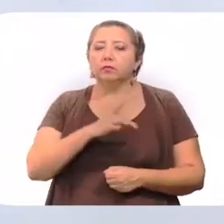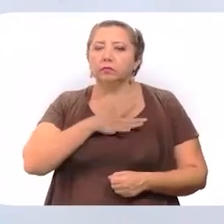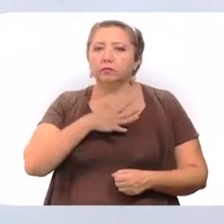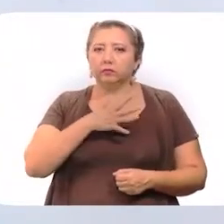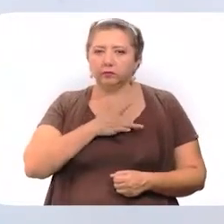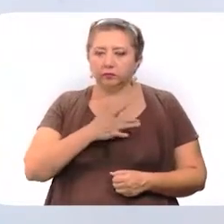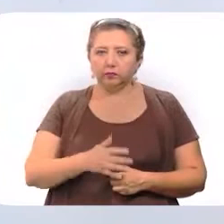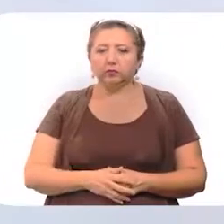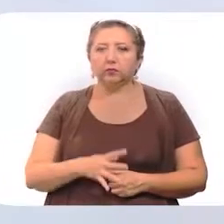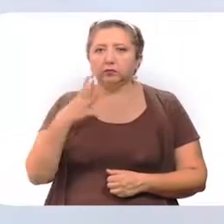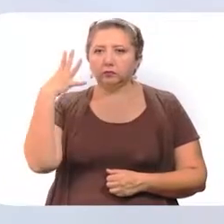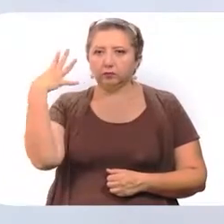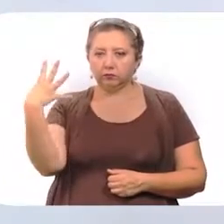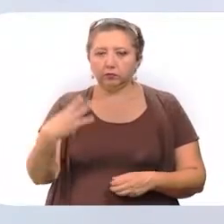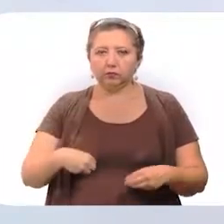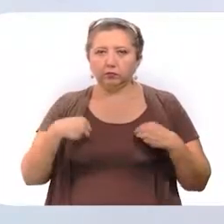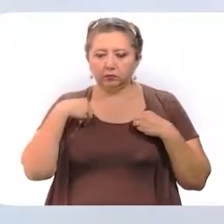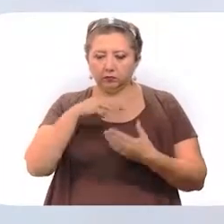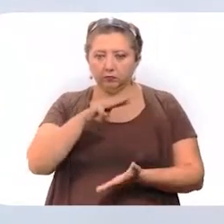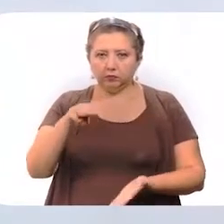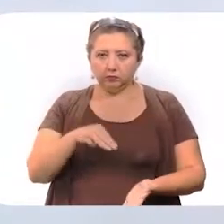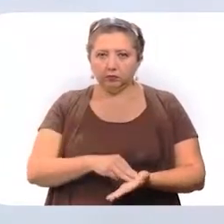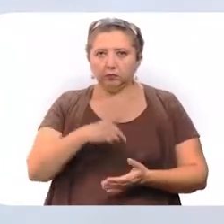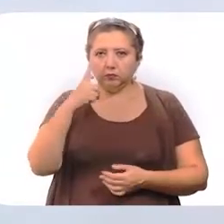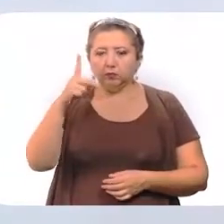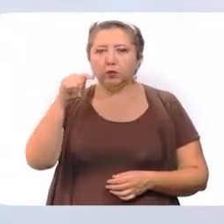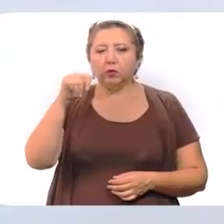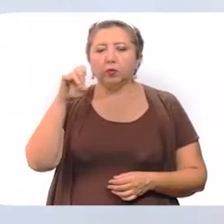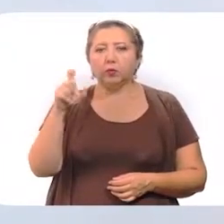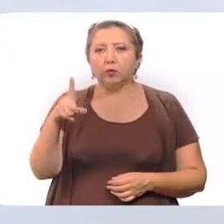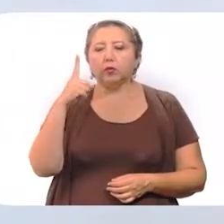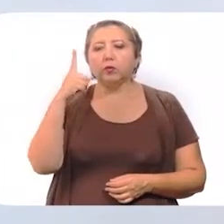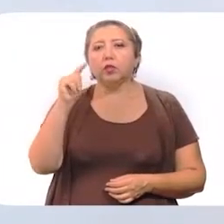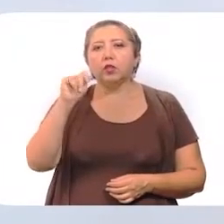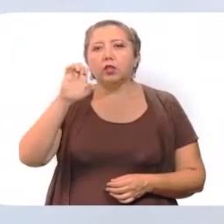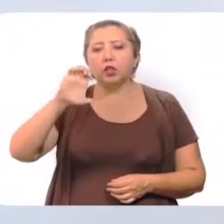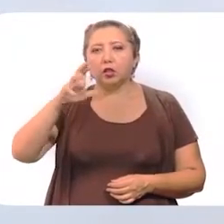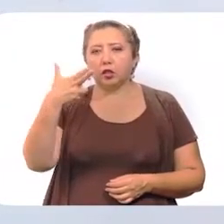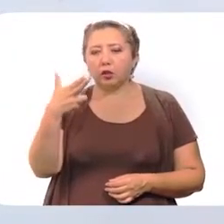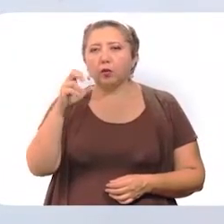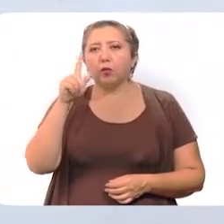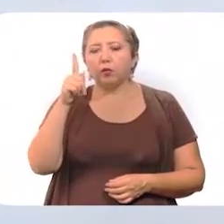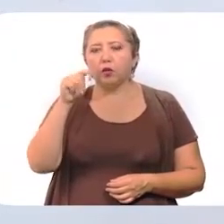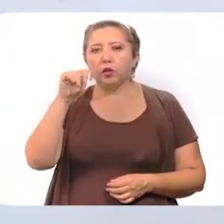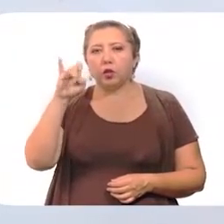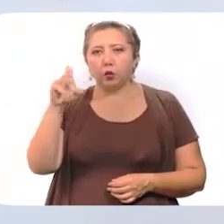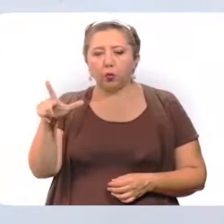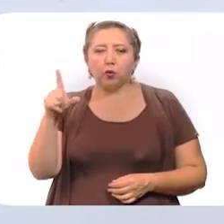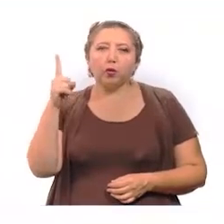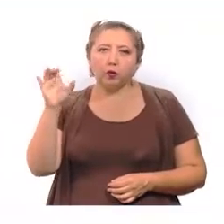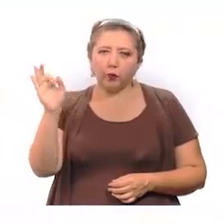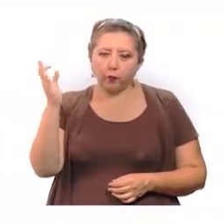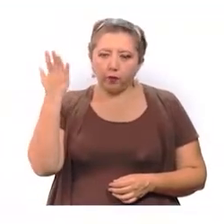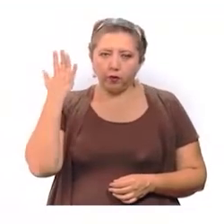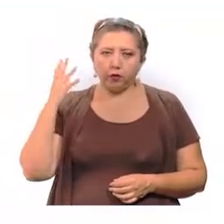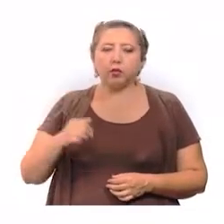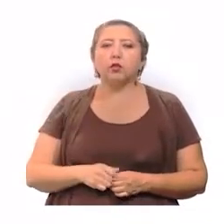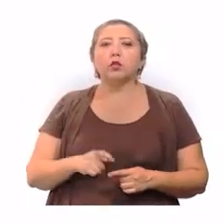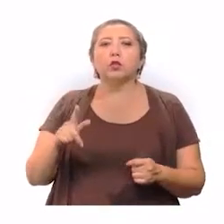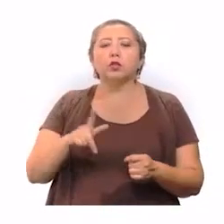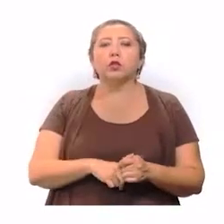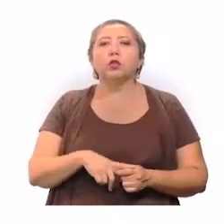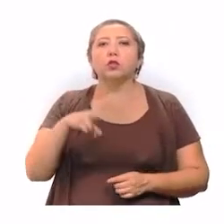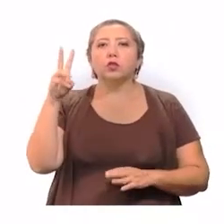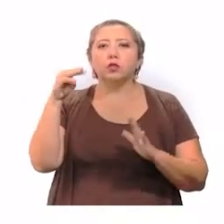cardiopatía. Cuatro residían en Mérida, 1 en Motul, 1 en Tecó, 1 en Ticul y 1 en Foráneo. En